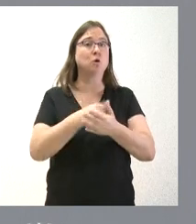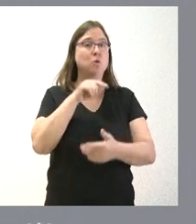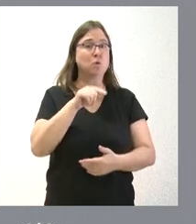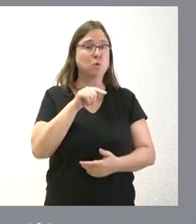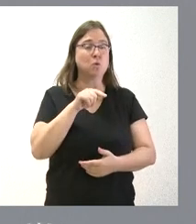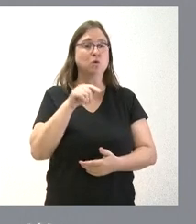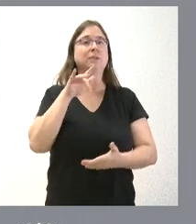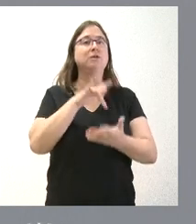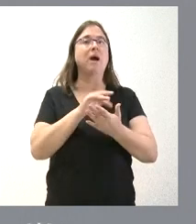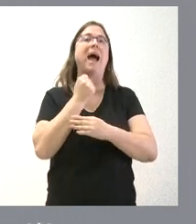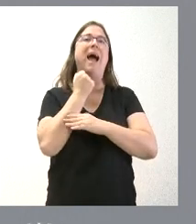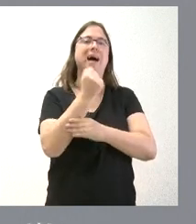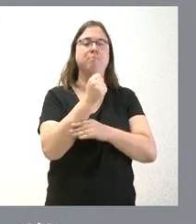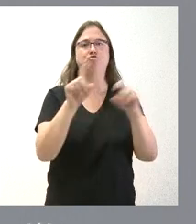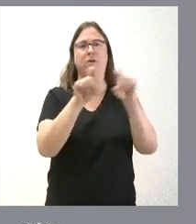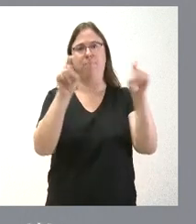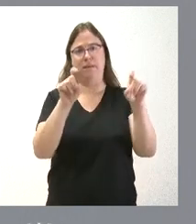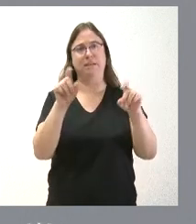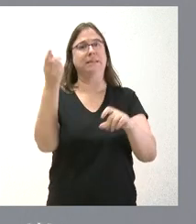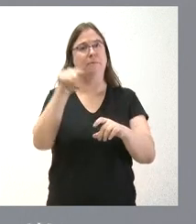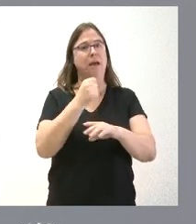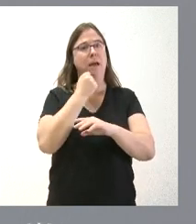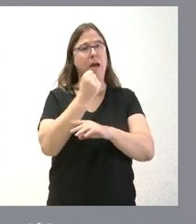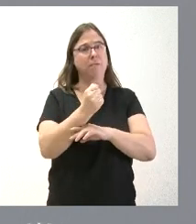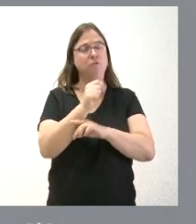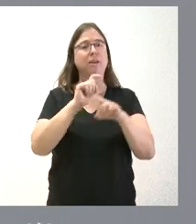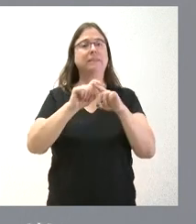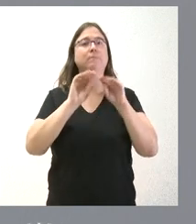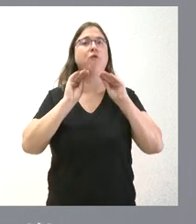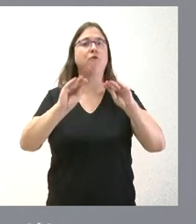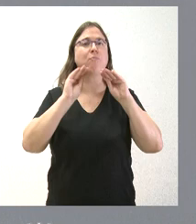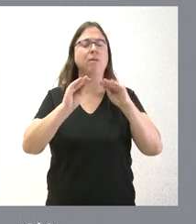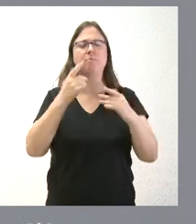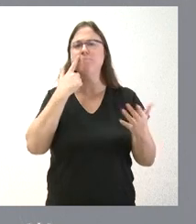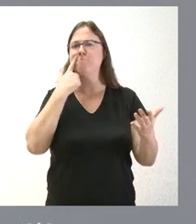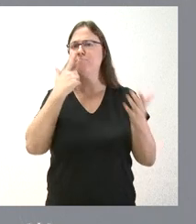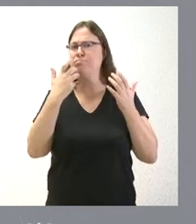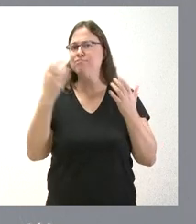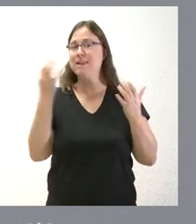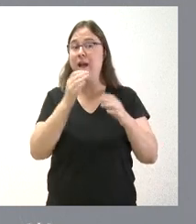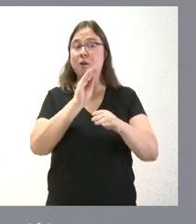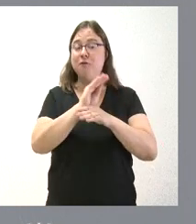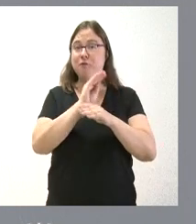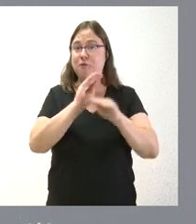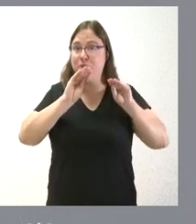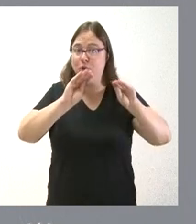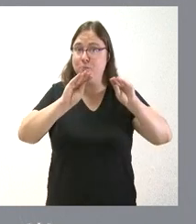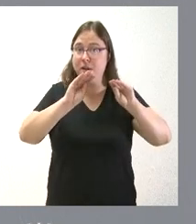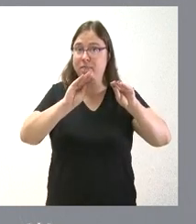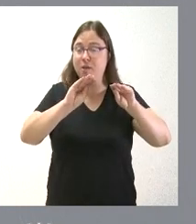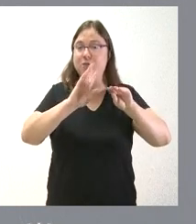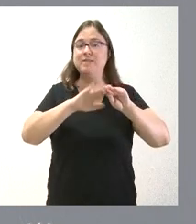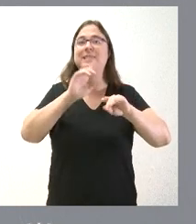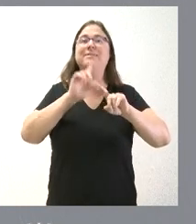llevará el apoyo de las empresas que apoyarán también ese tipo de formación. Es muy destacable que esta formación va asociada a través de estas